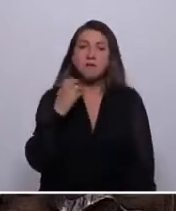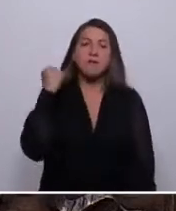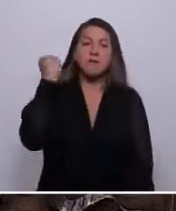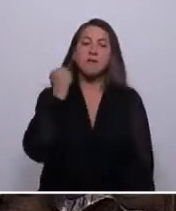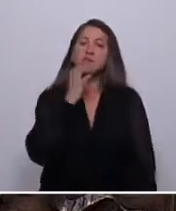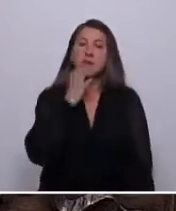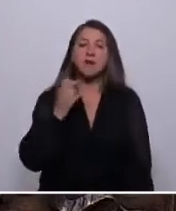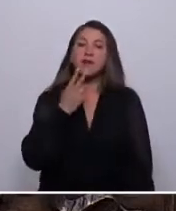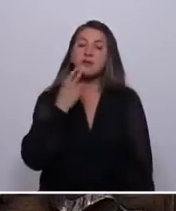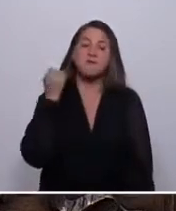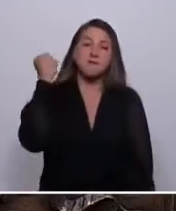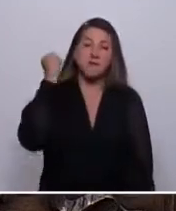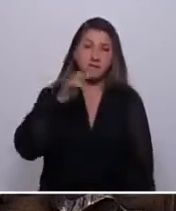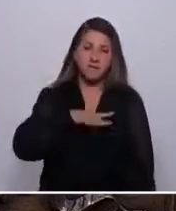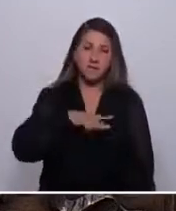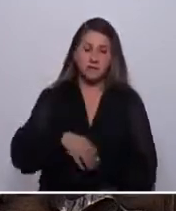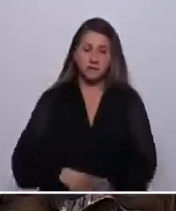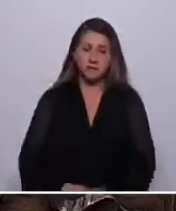viva Chile.